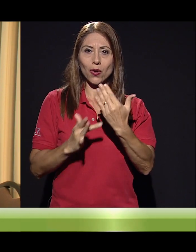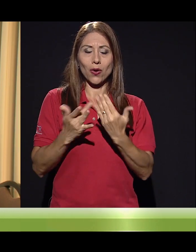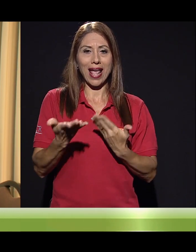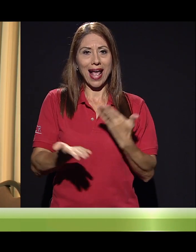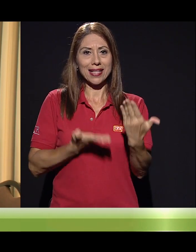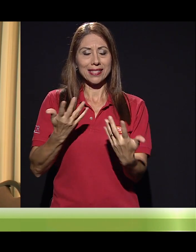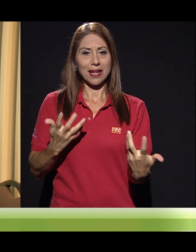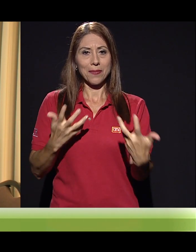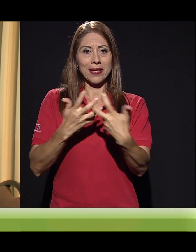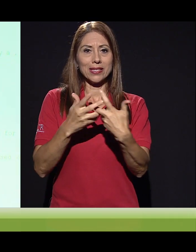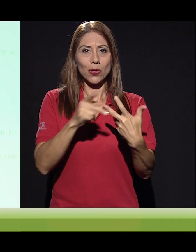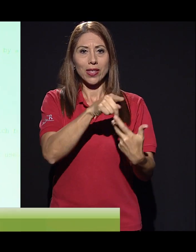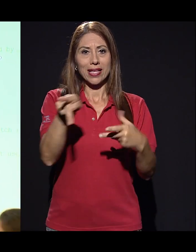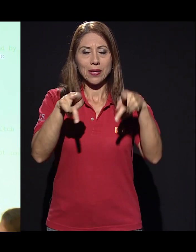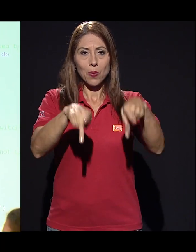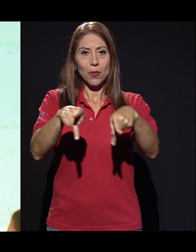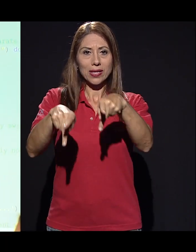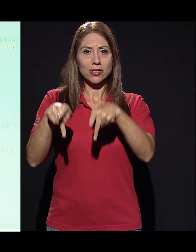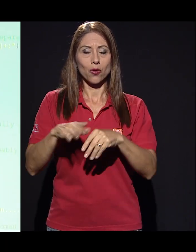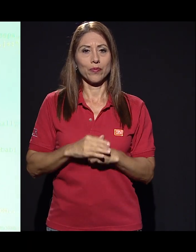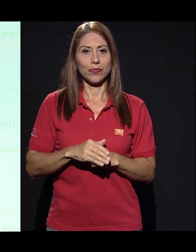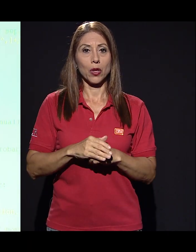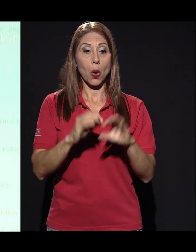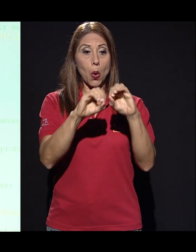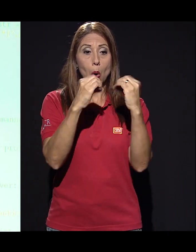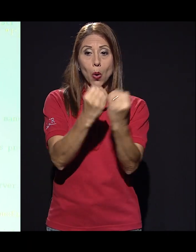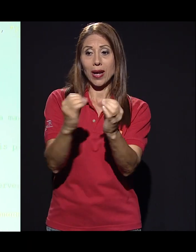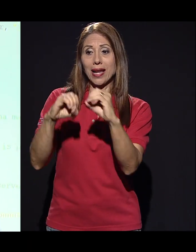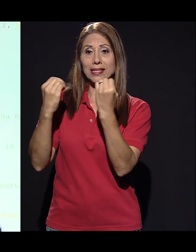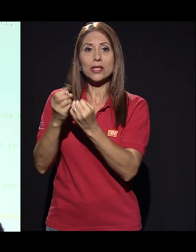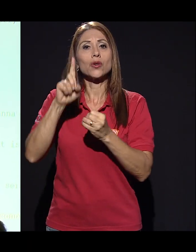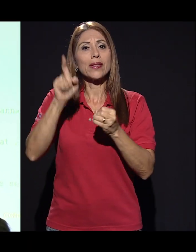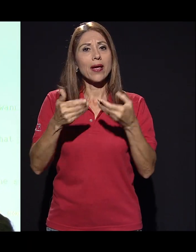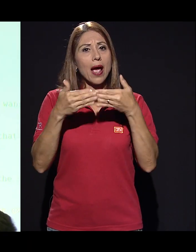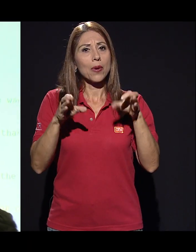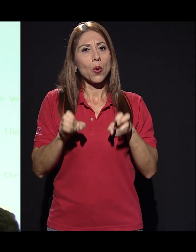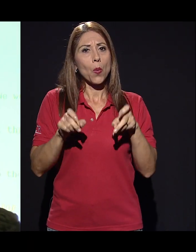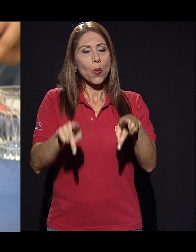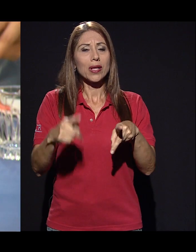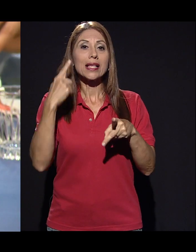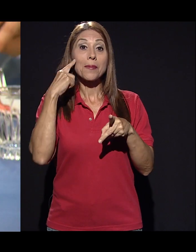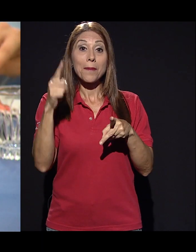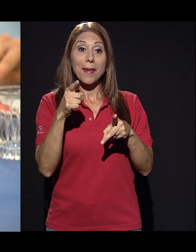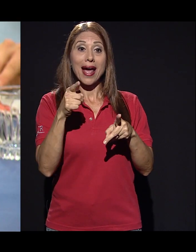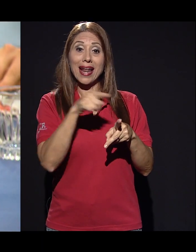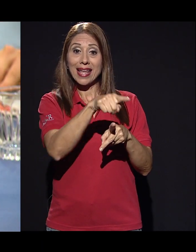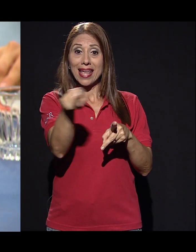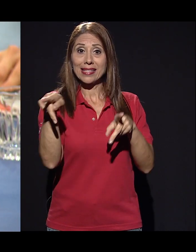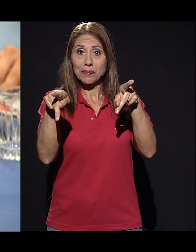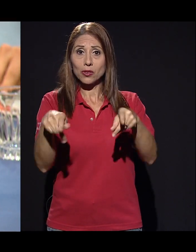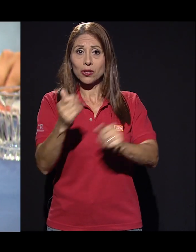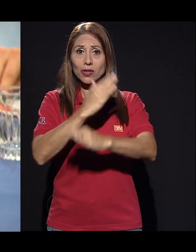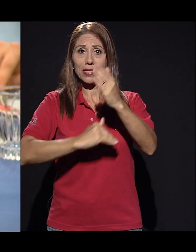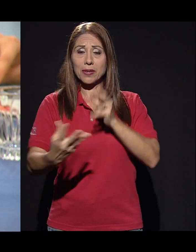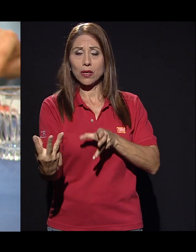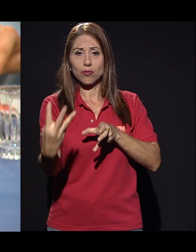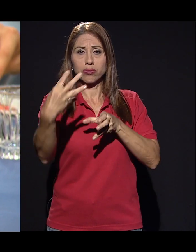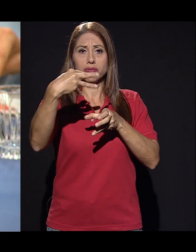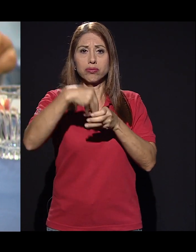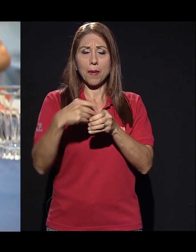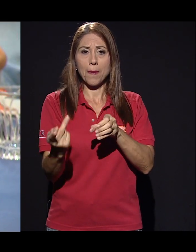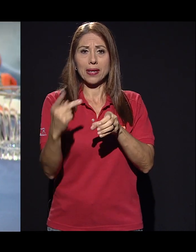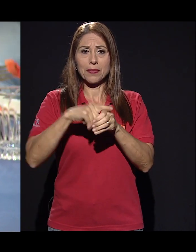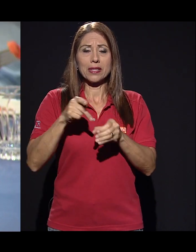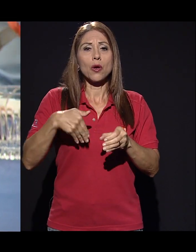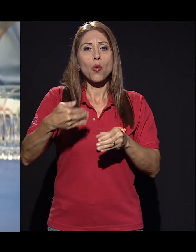Le competa a las organizaciones abrir más espacios para aumentar el envolvimiento de este colectivo cuando se organizan